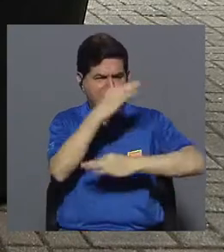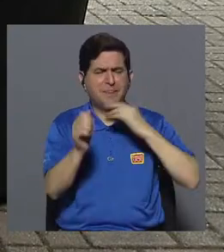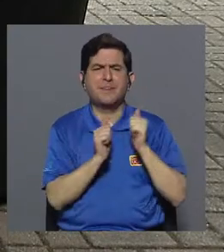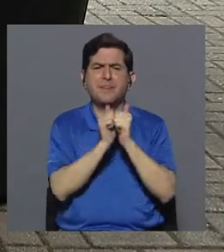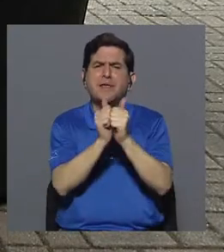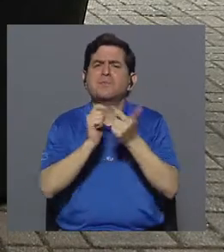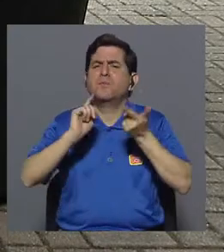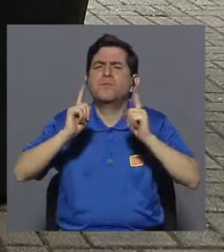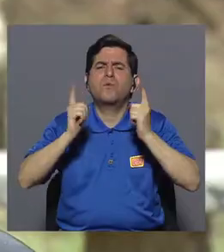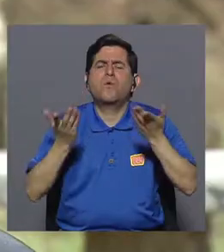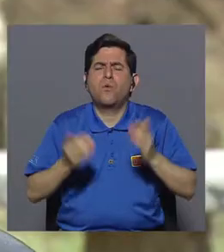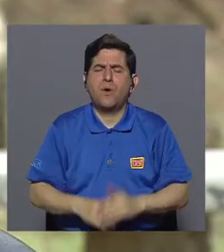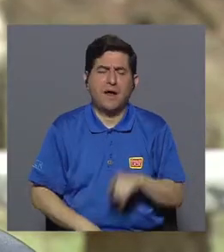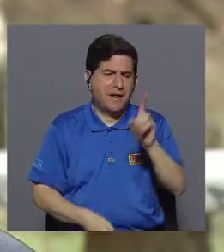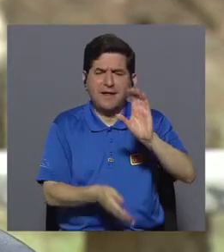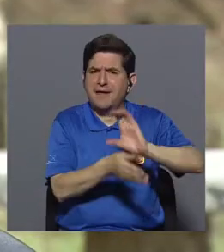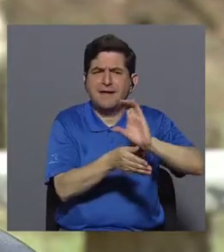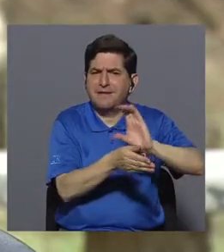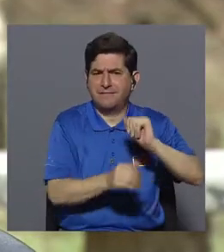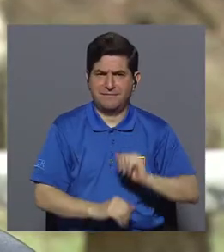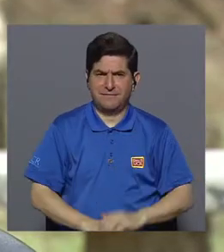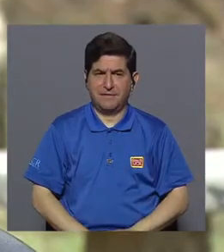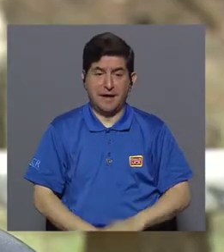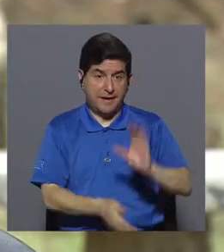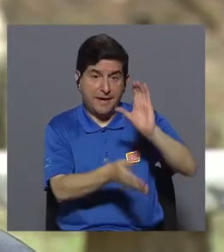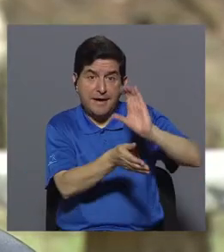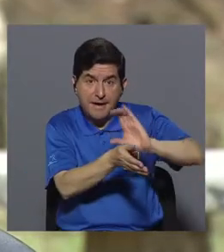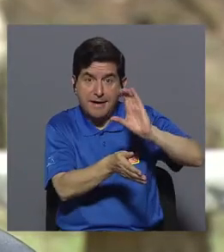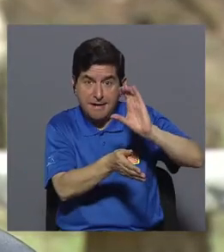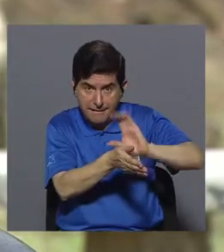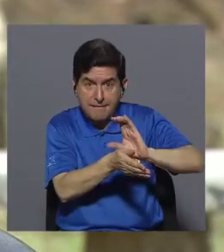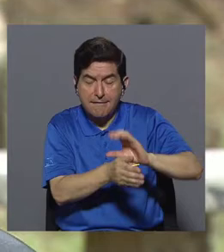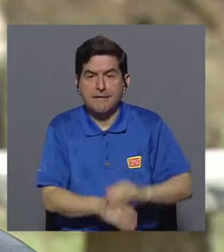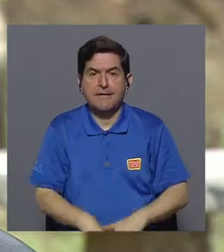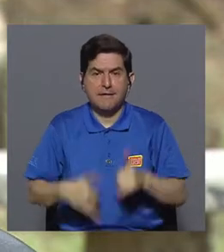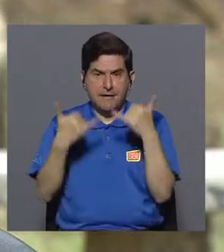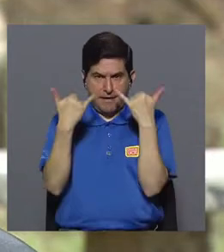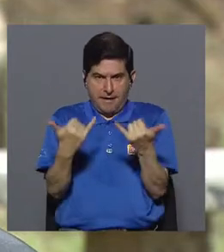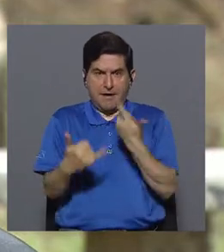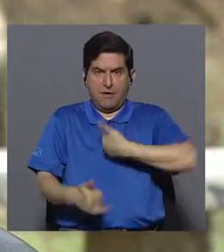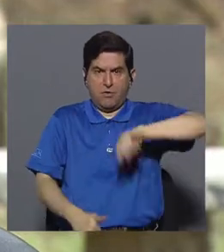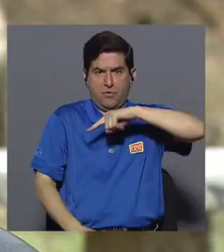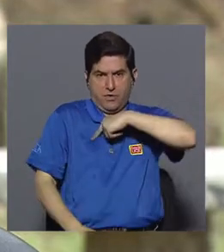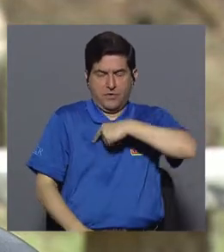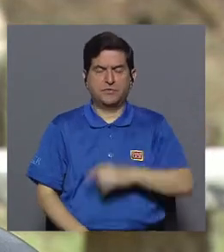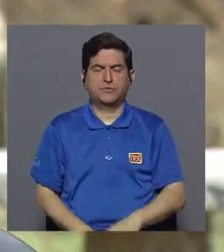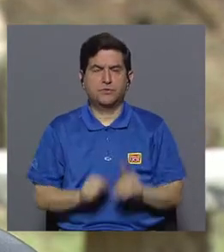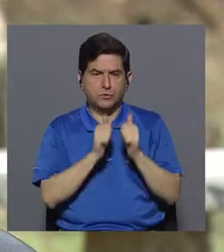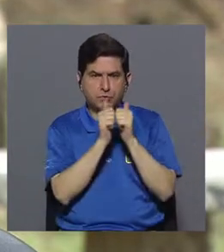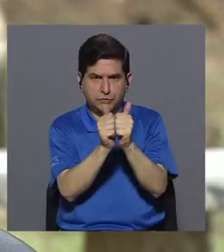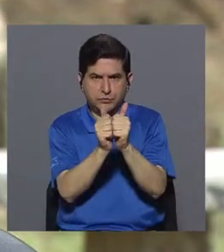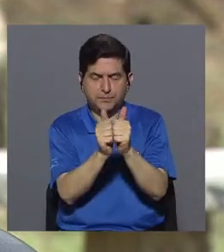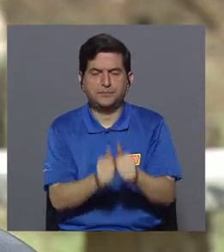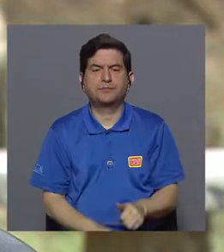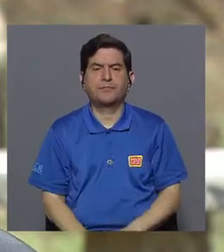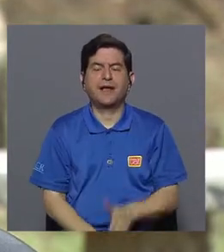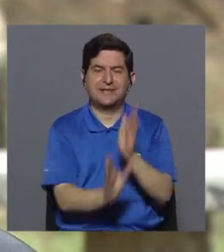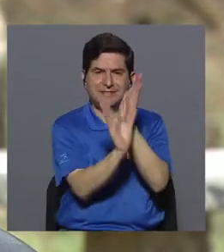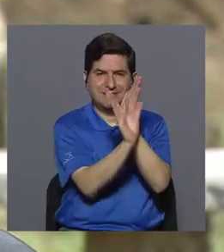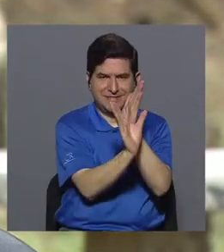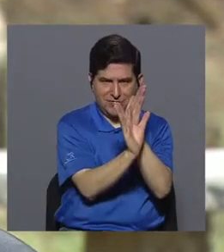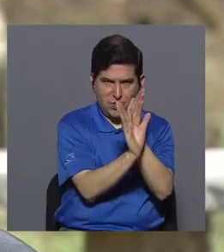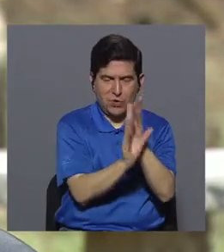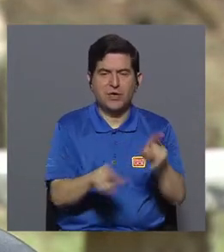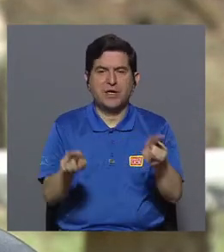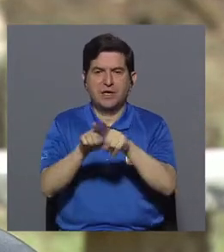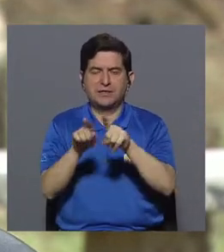en la clínica de cesación? La clínica de cesación de fumado, ahorita nosotros brindamos lo que es acompañamiento por parte de psicología, también la parte